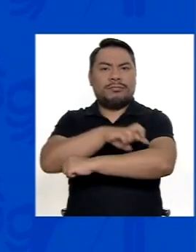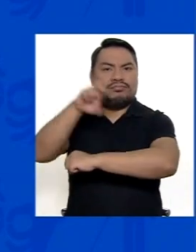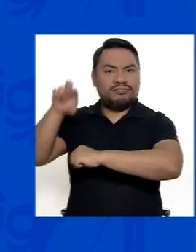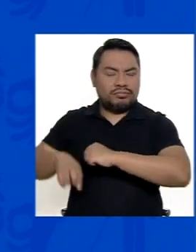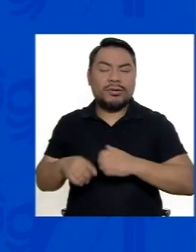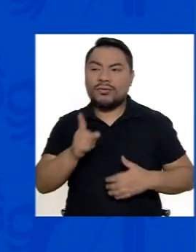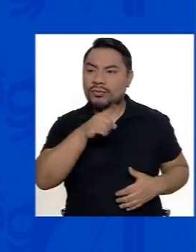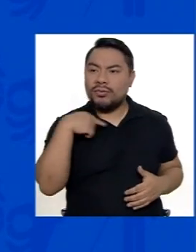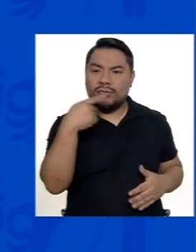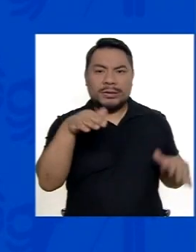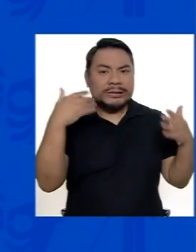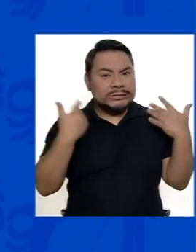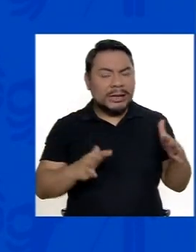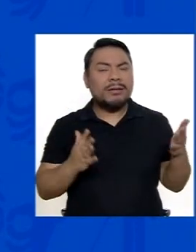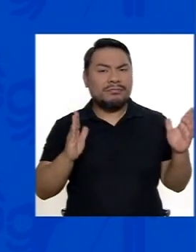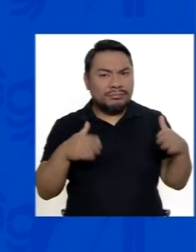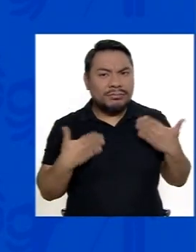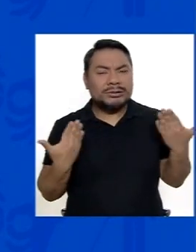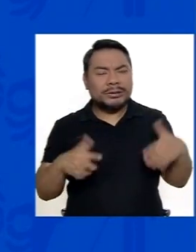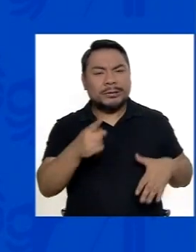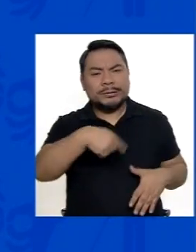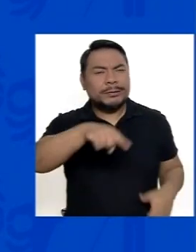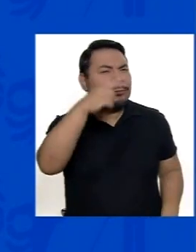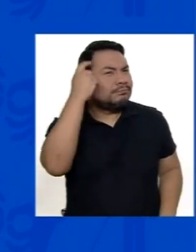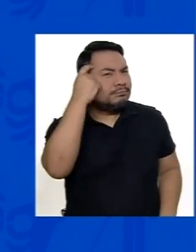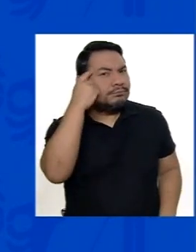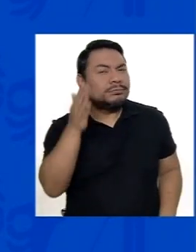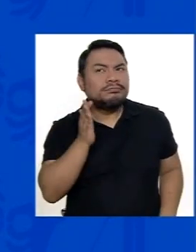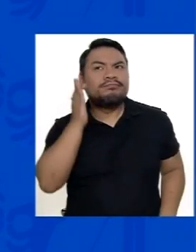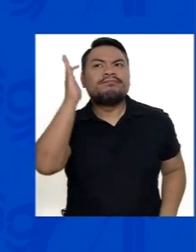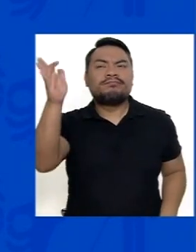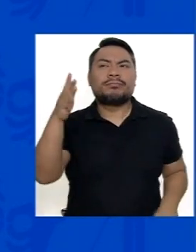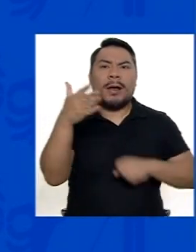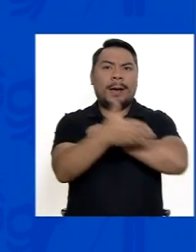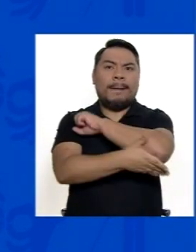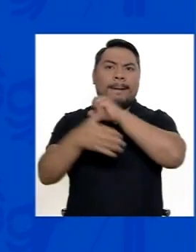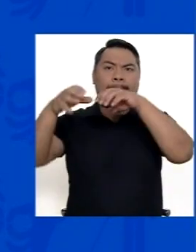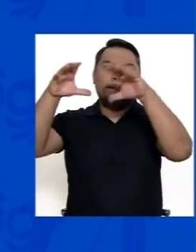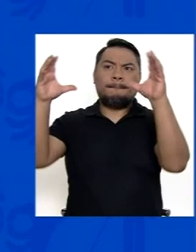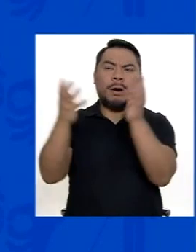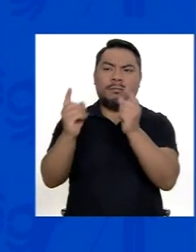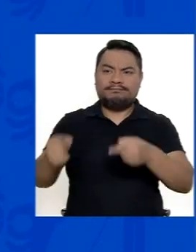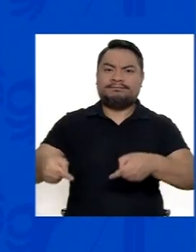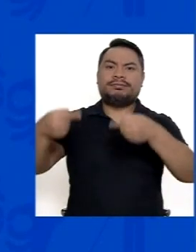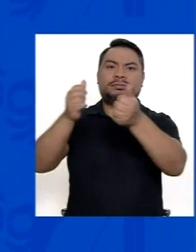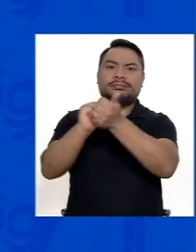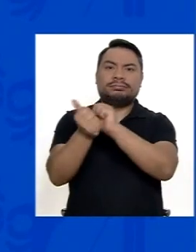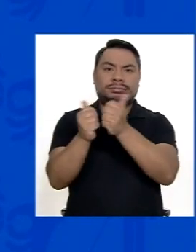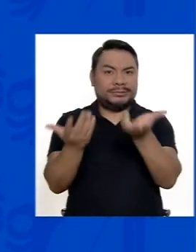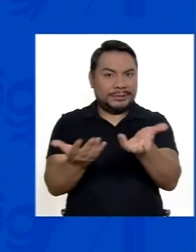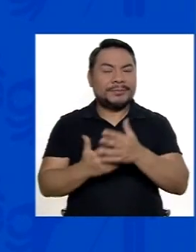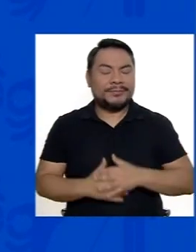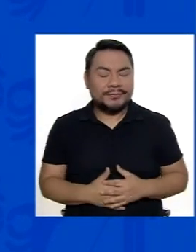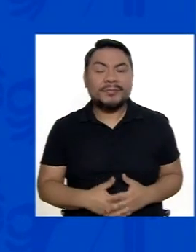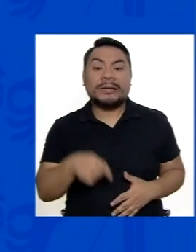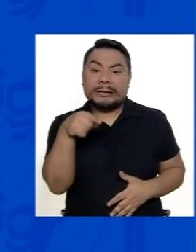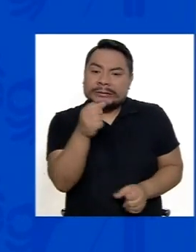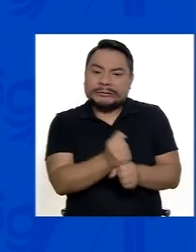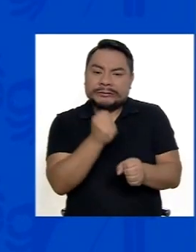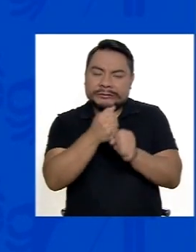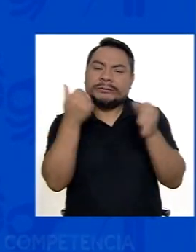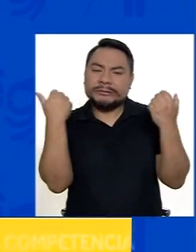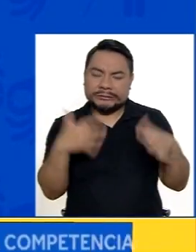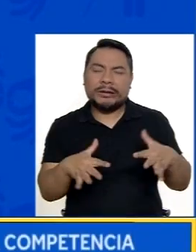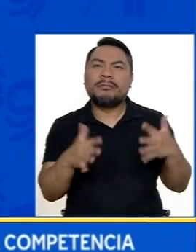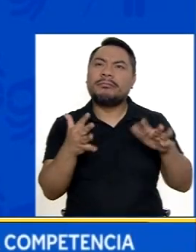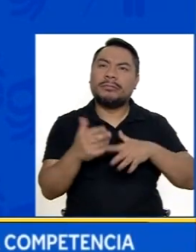Para que nosotros de una vez Podamos ya pensar como las grandes potencias del paratletismo mundial Es un trabajo que